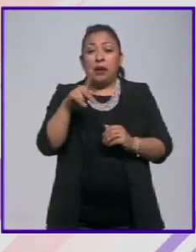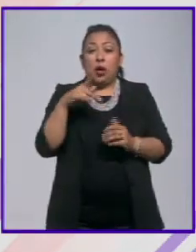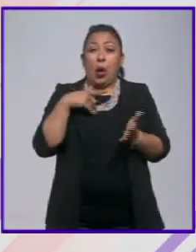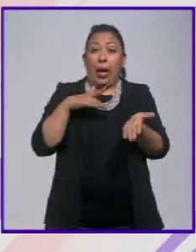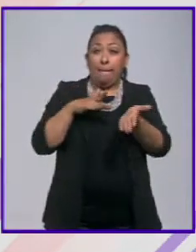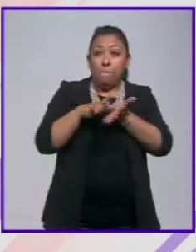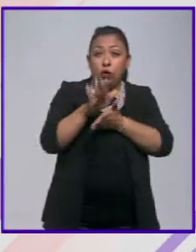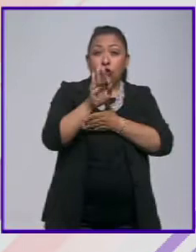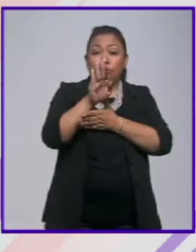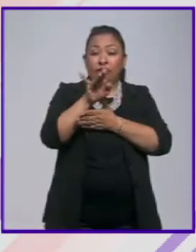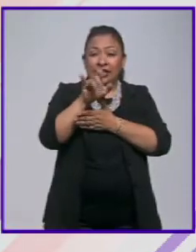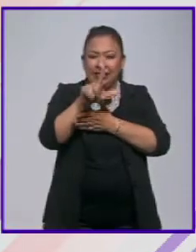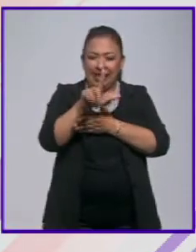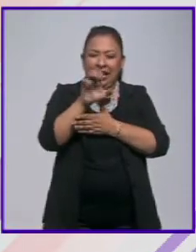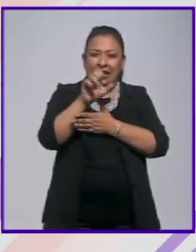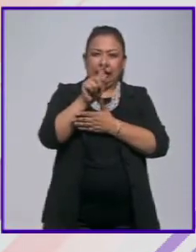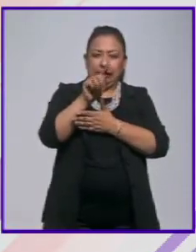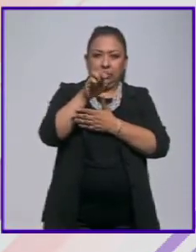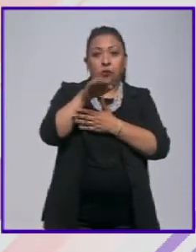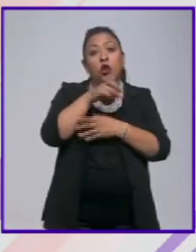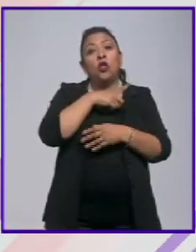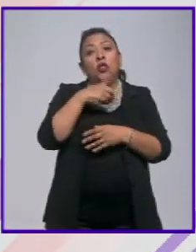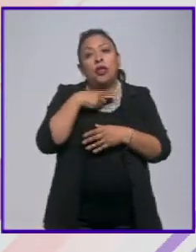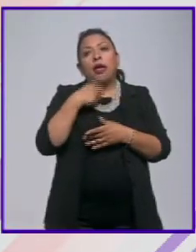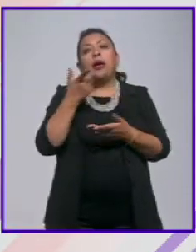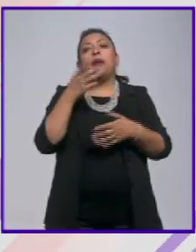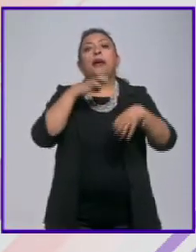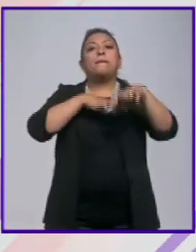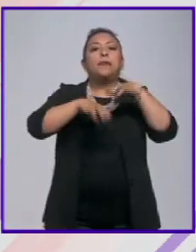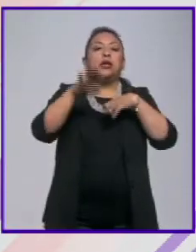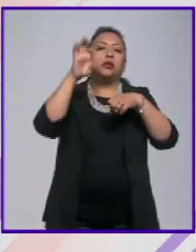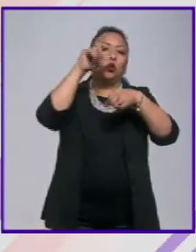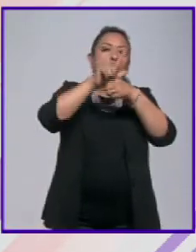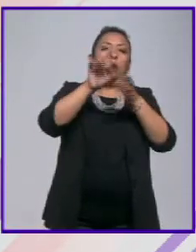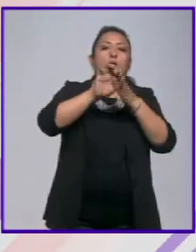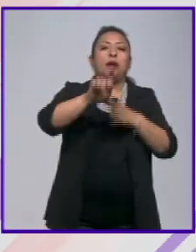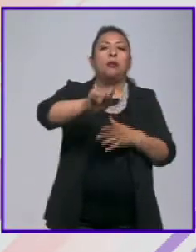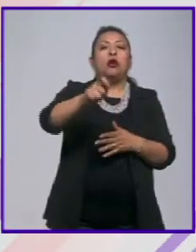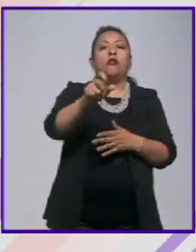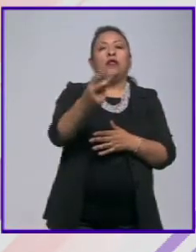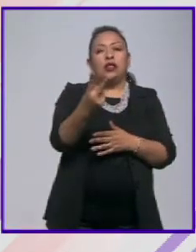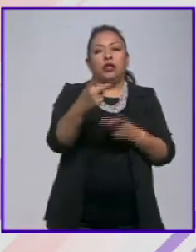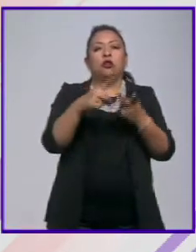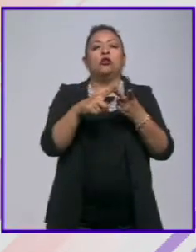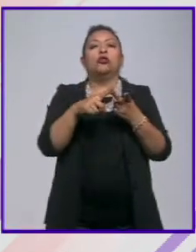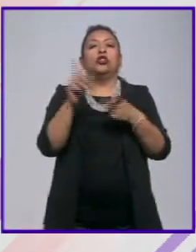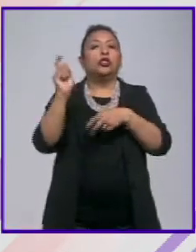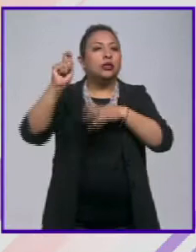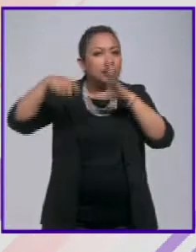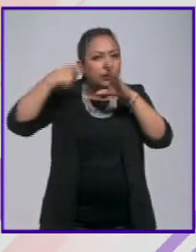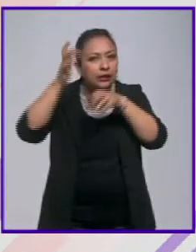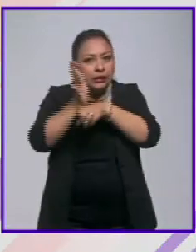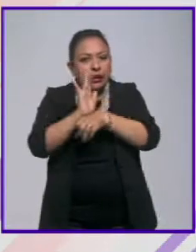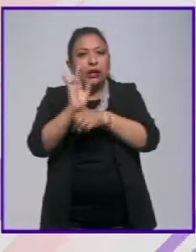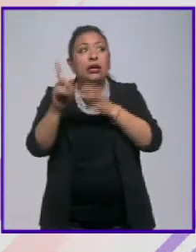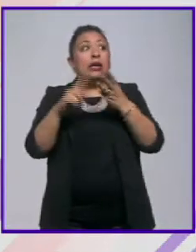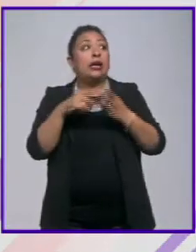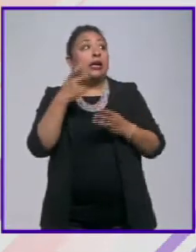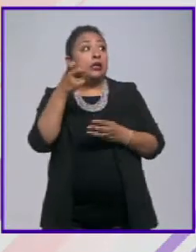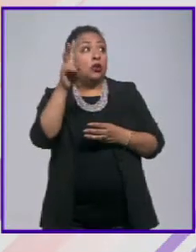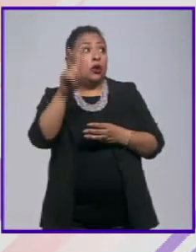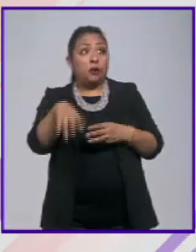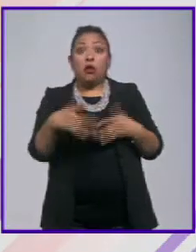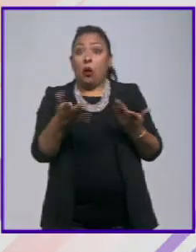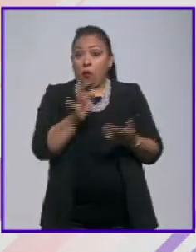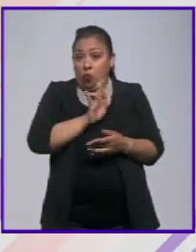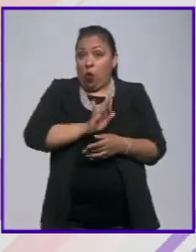estímulo fiscal tendría que financiar empresas culturales como el canal 22 como el cine y en ese sentido es una gran